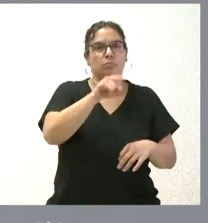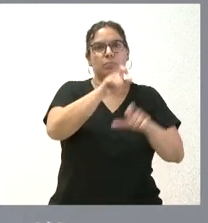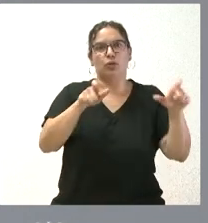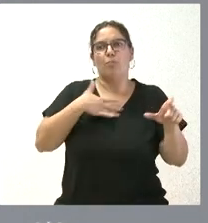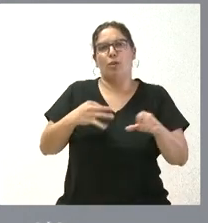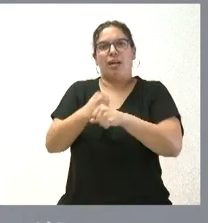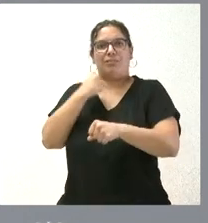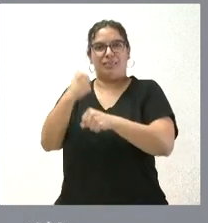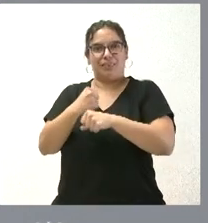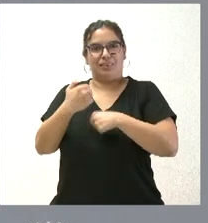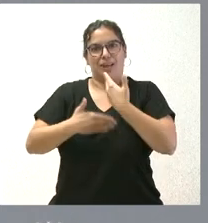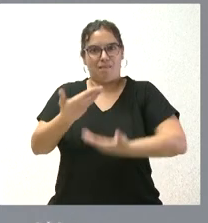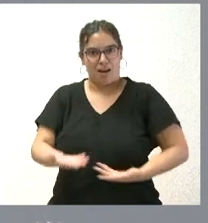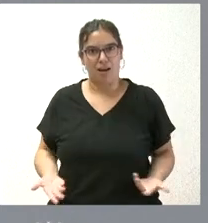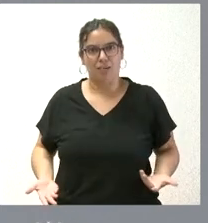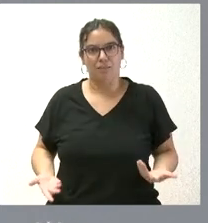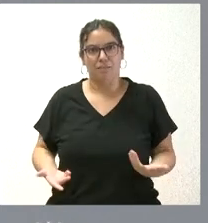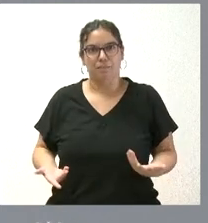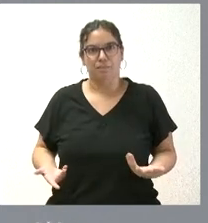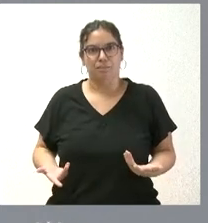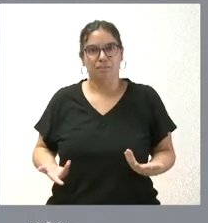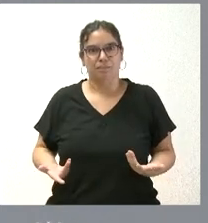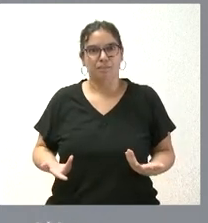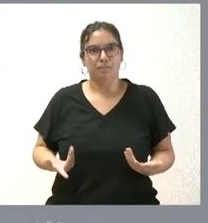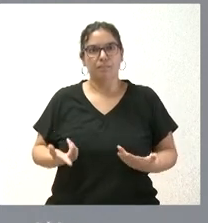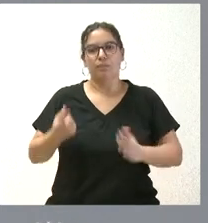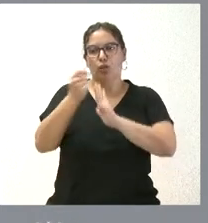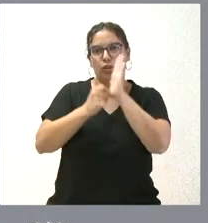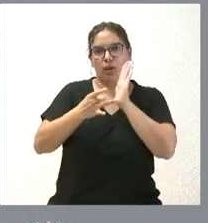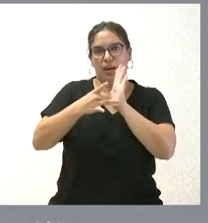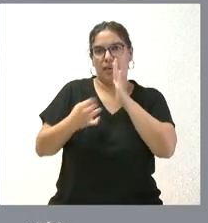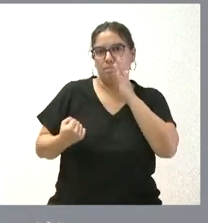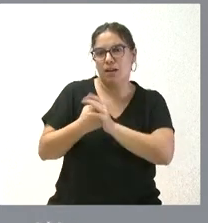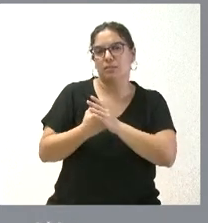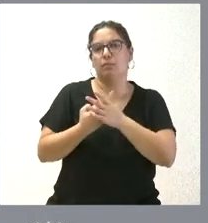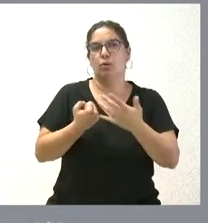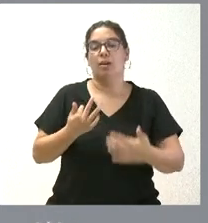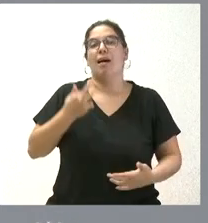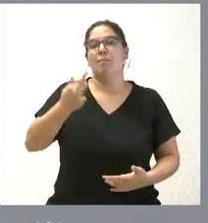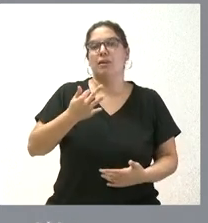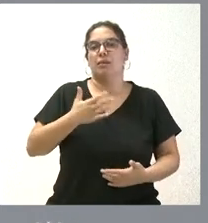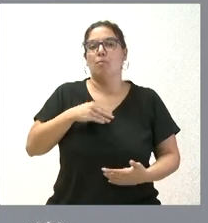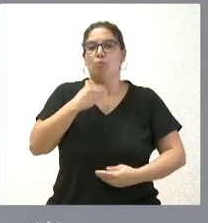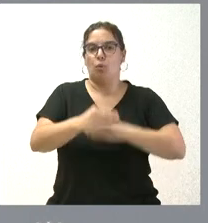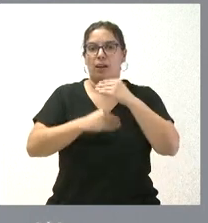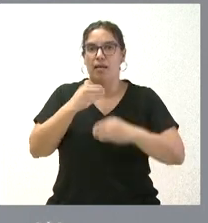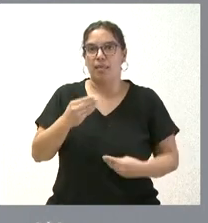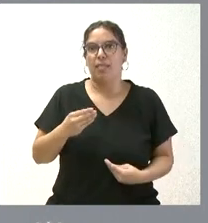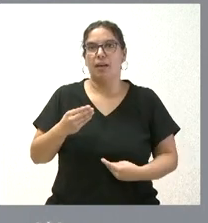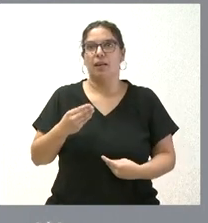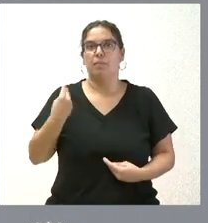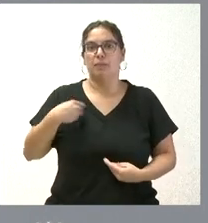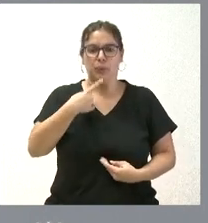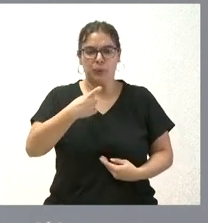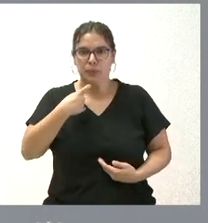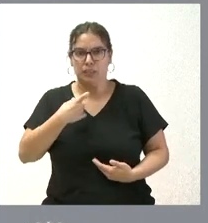puedan trabajar en las condiciones de mayor calidad posible y, además, lo puedan hacer excluyendo la dificultad que hoy padecen